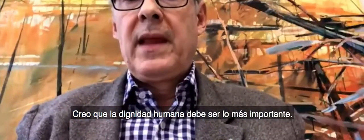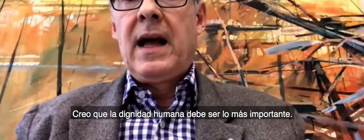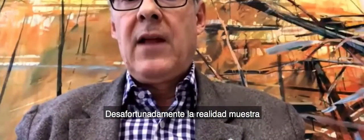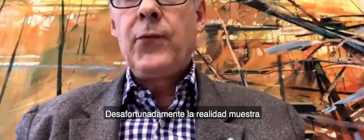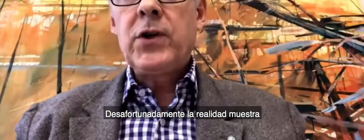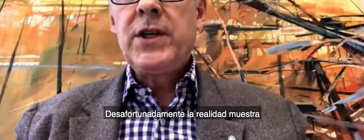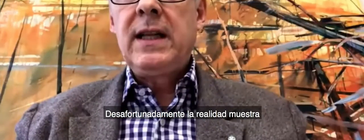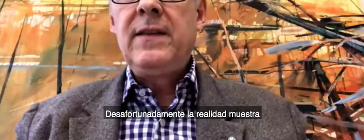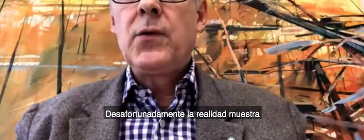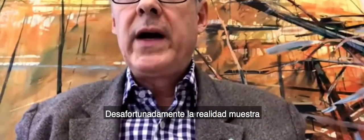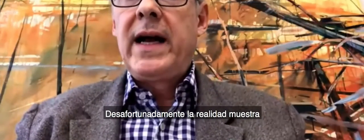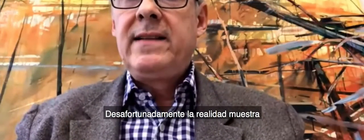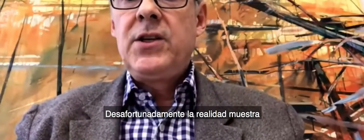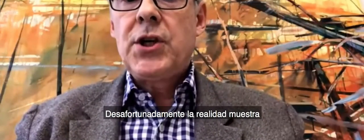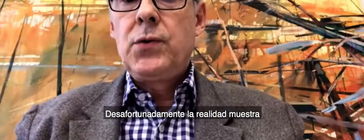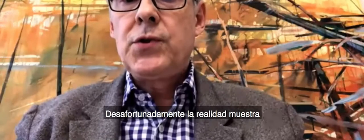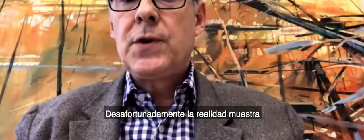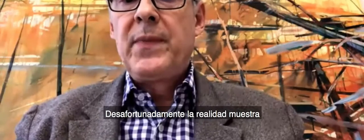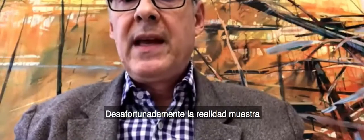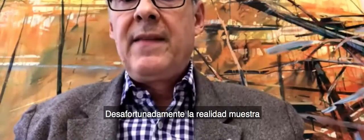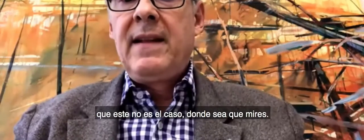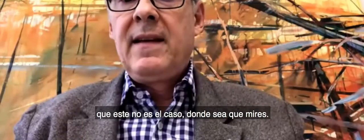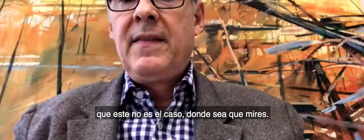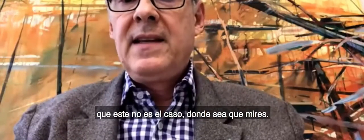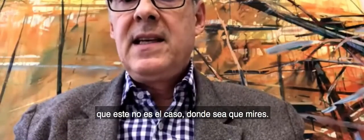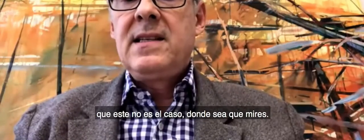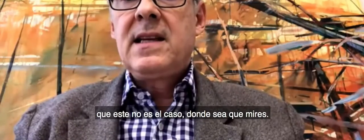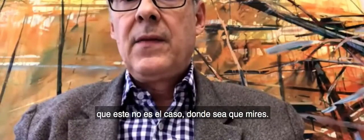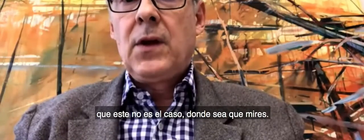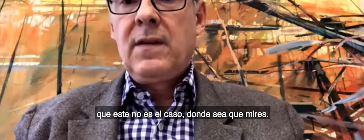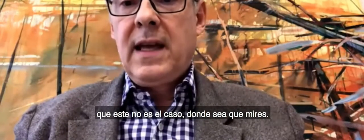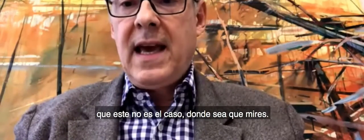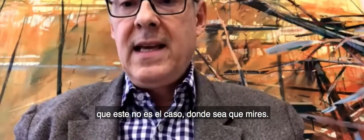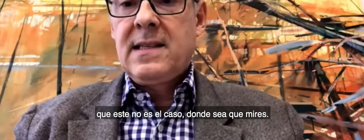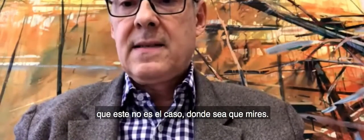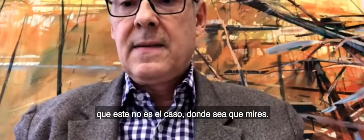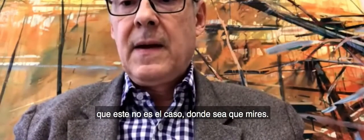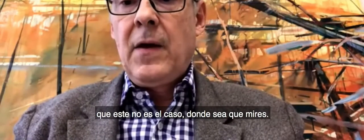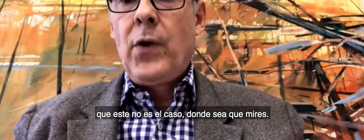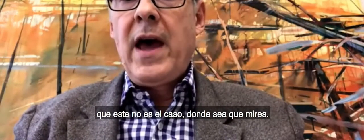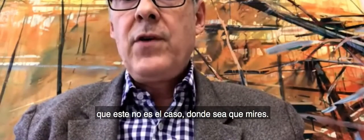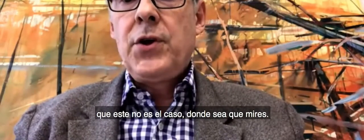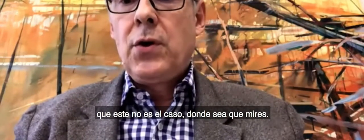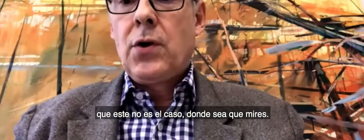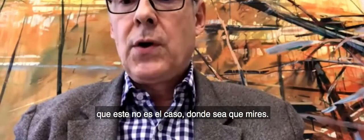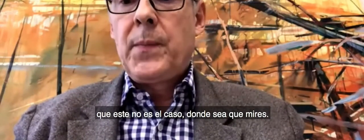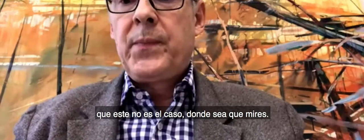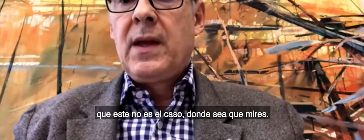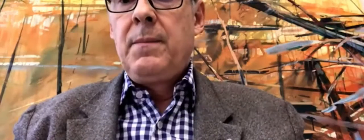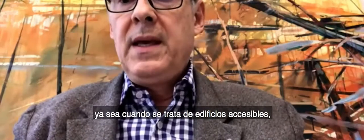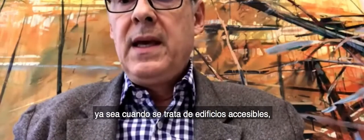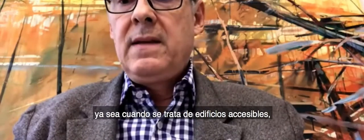unfortunately the reality shows that this is not the case wherever you look